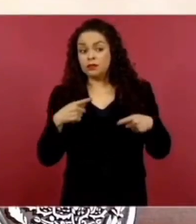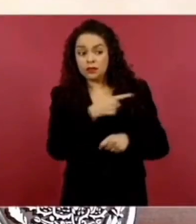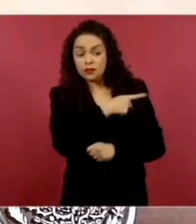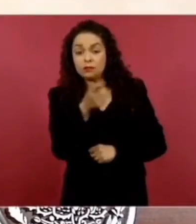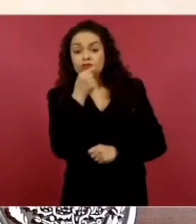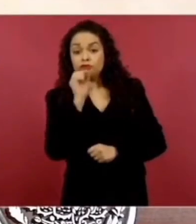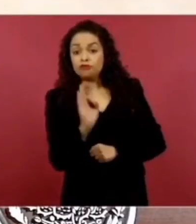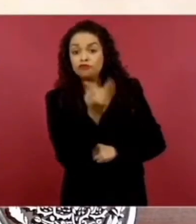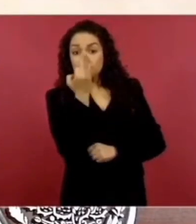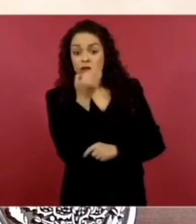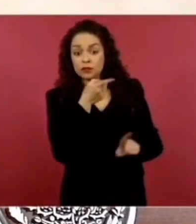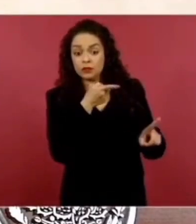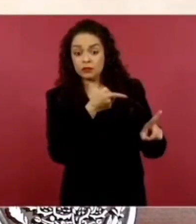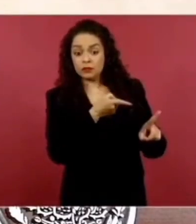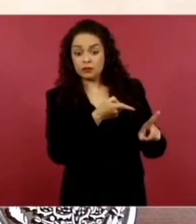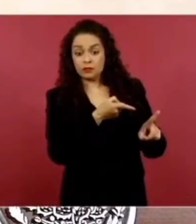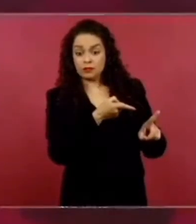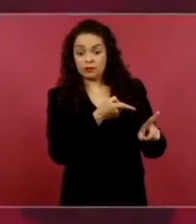en la mitad